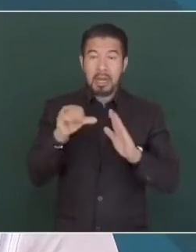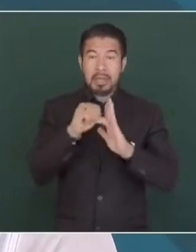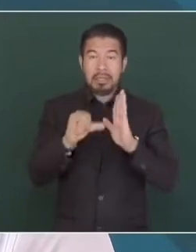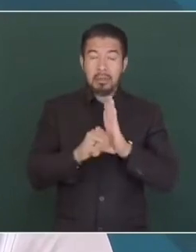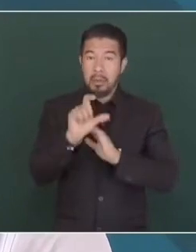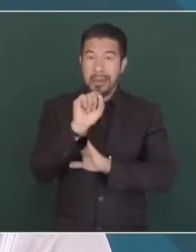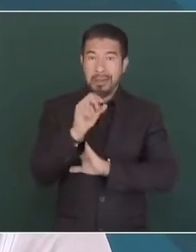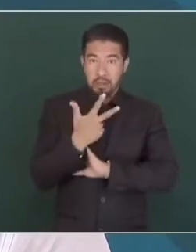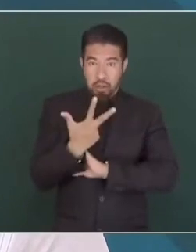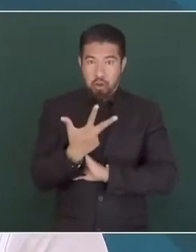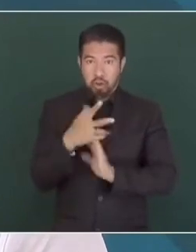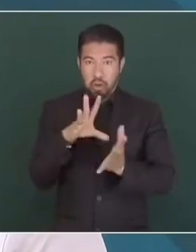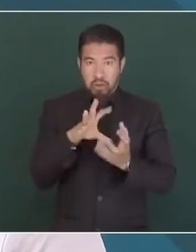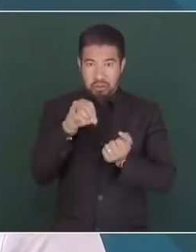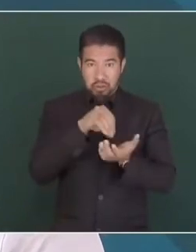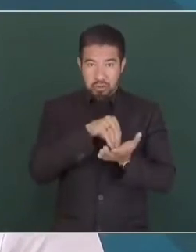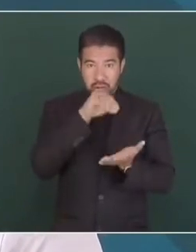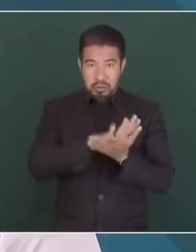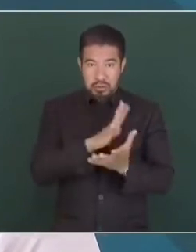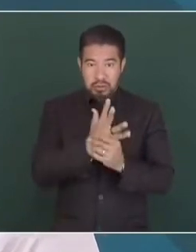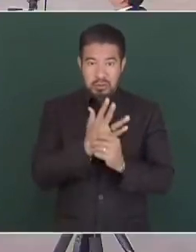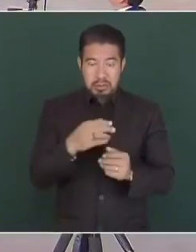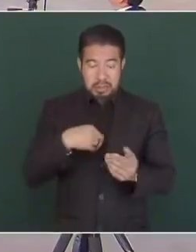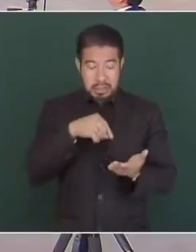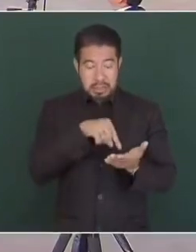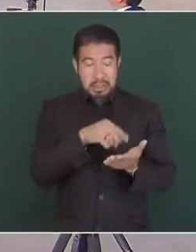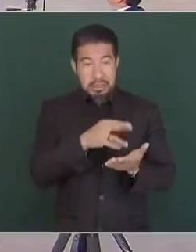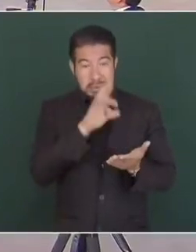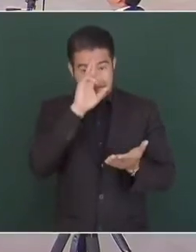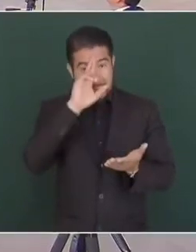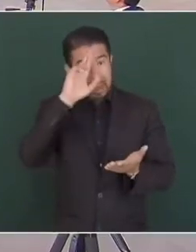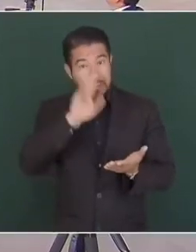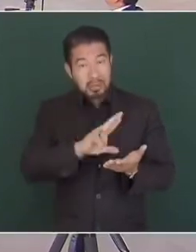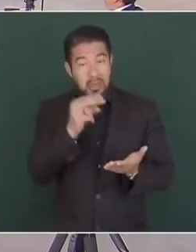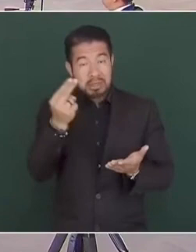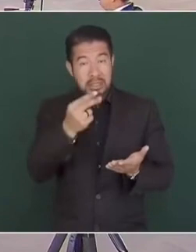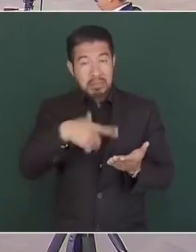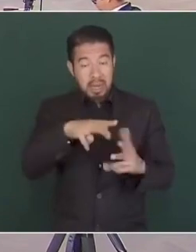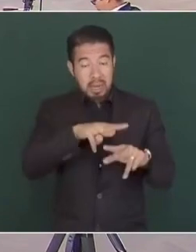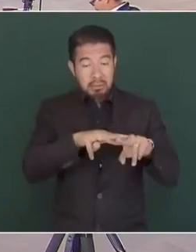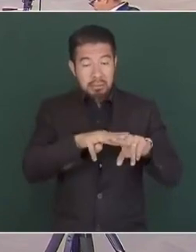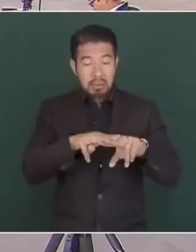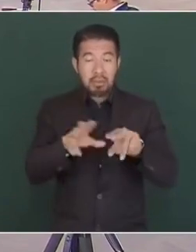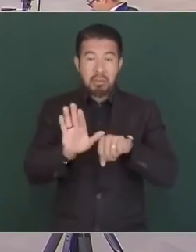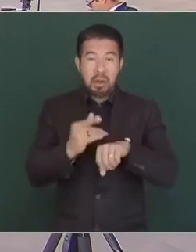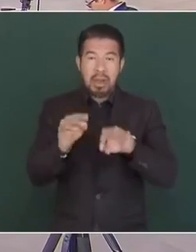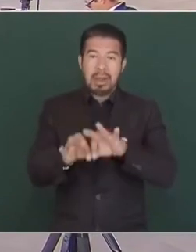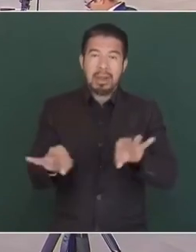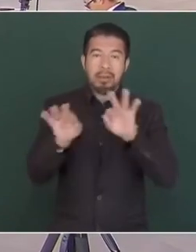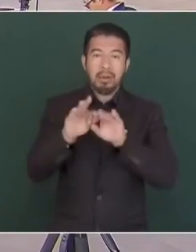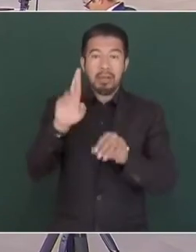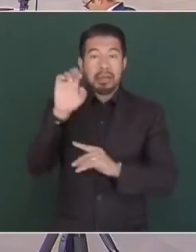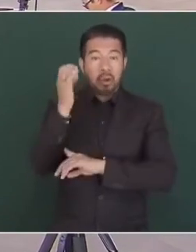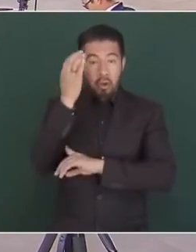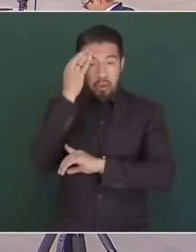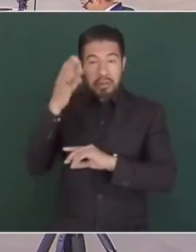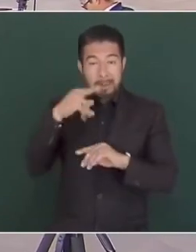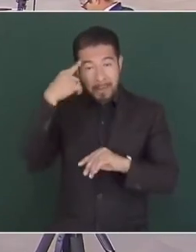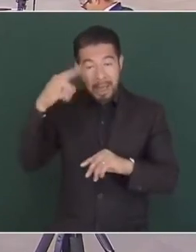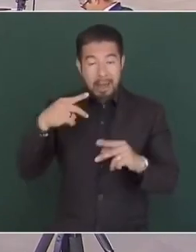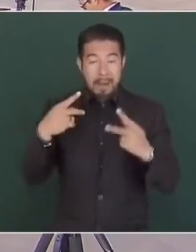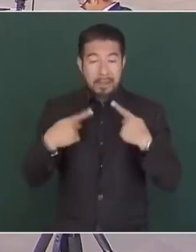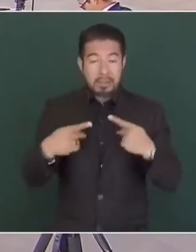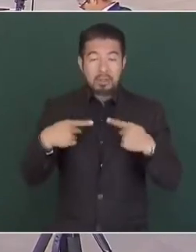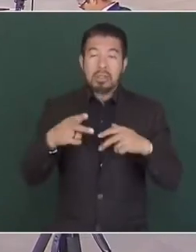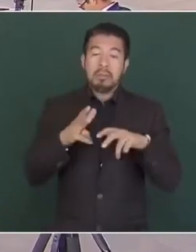reconoce el transporte ferroviario de pasajeros como un área prioritaria para el desarrollo nacional, pues permite atender las crecientes necesidades de